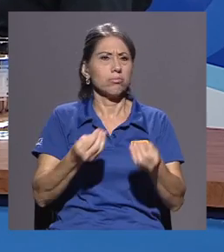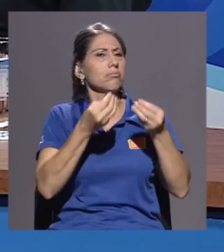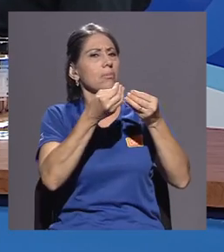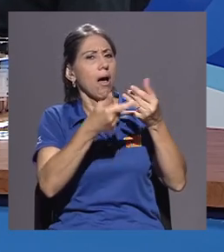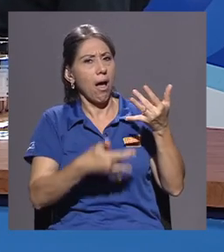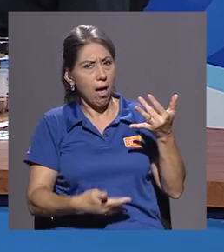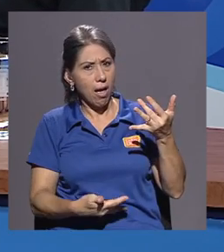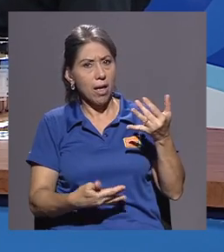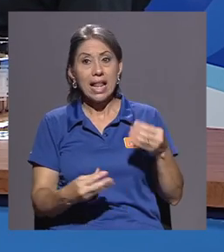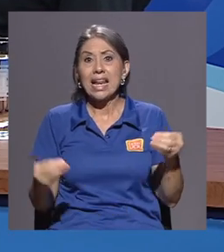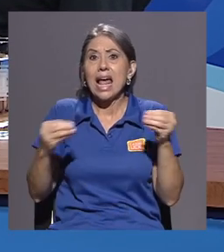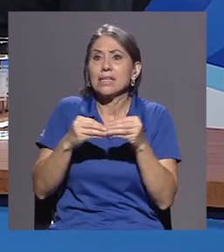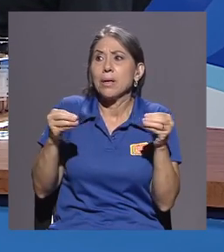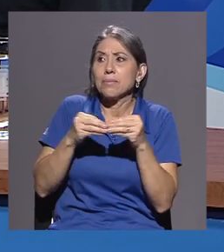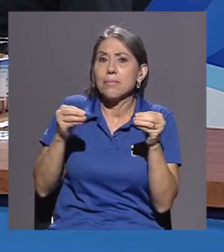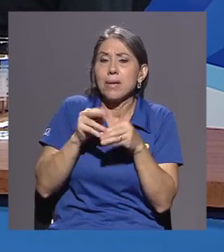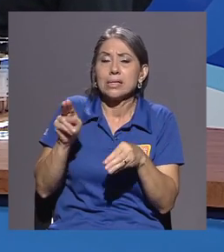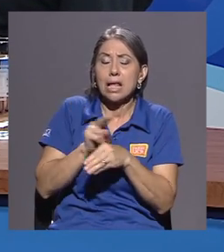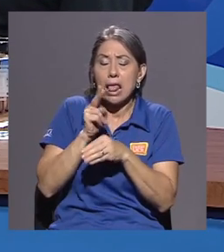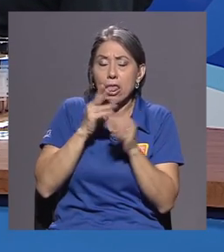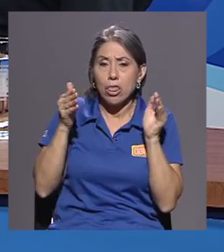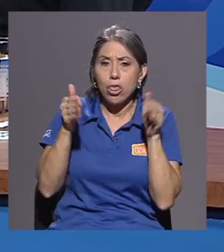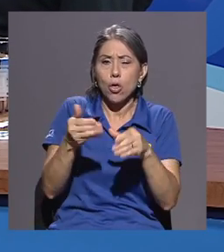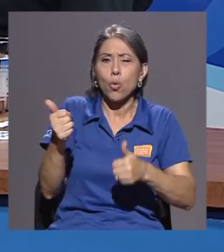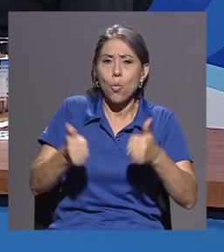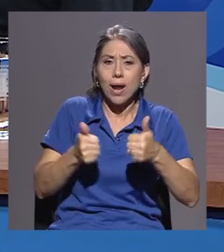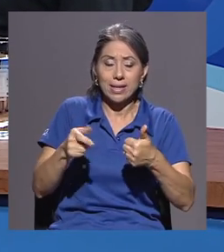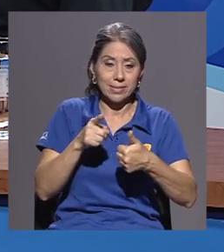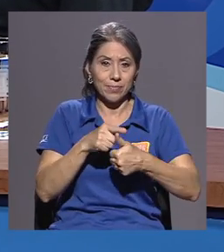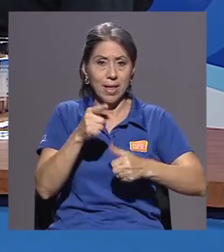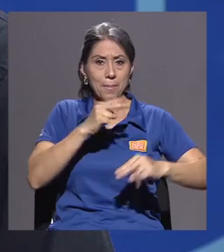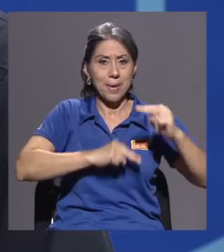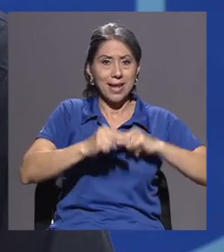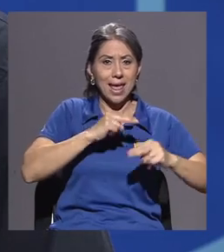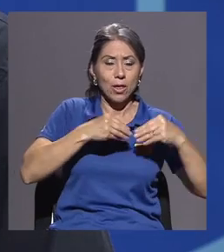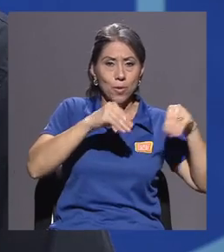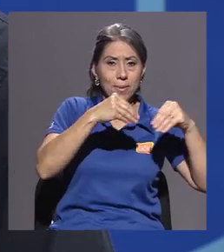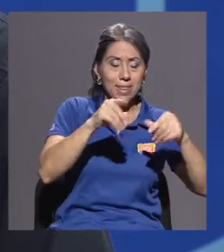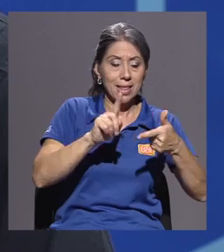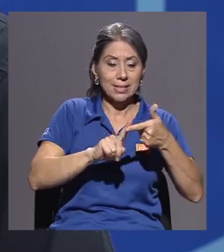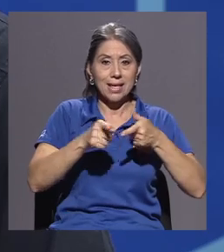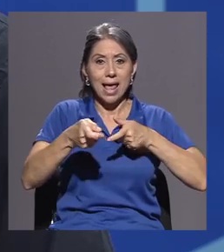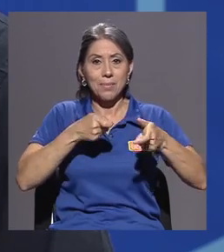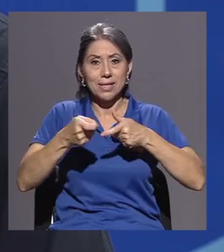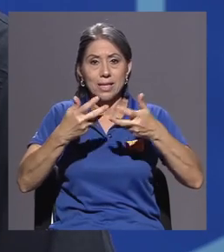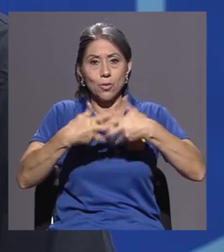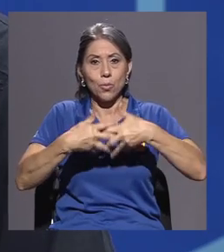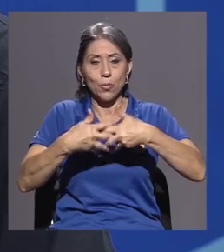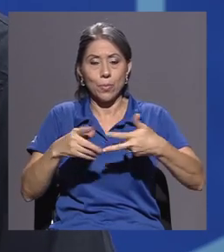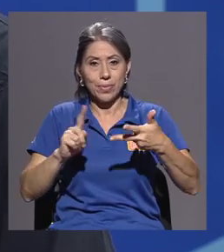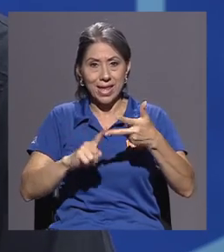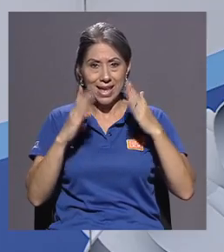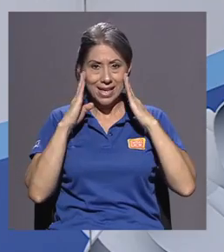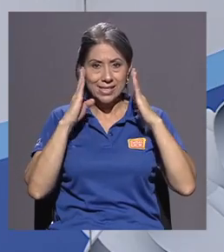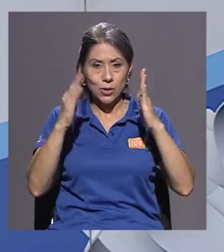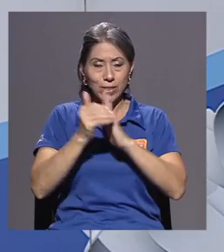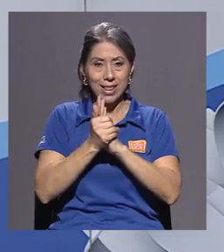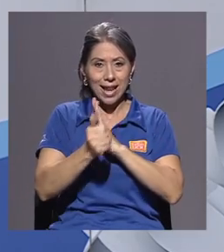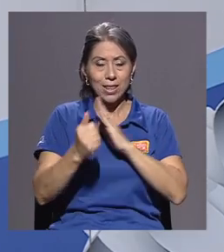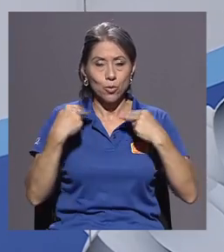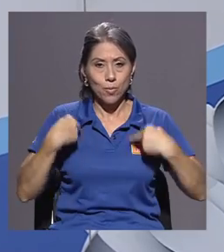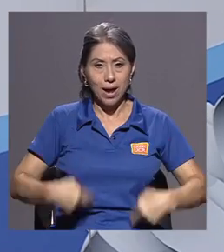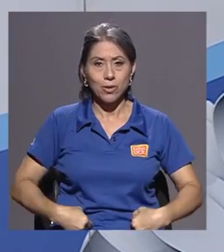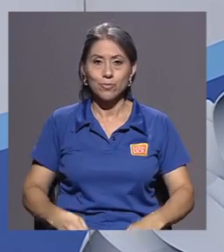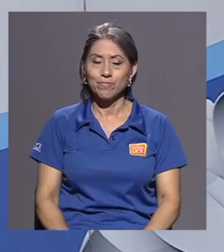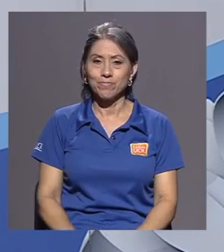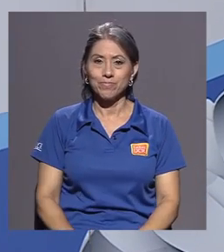concurridas? Las más concurridas son mercado y ventas, administración de empresas y gestión del talento humano. Y nos